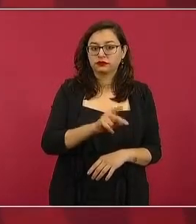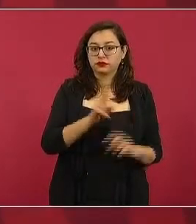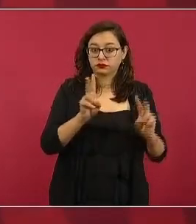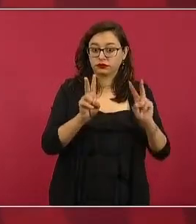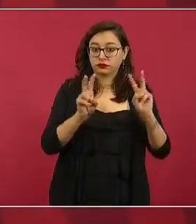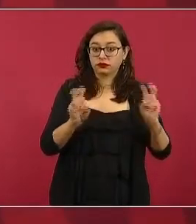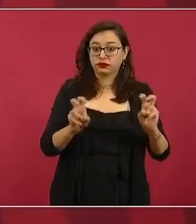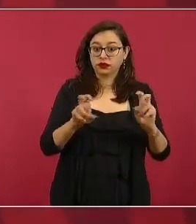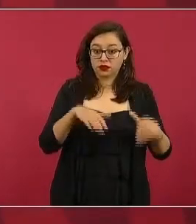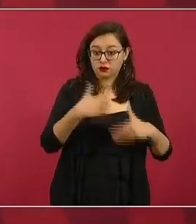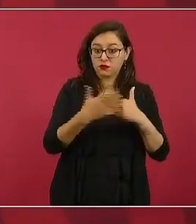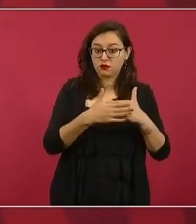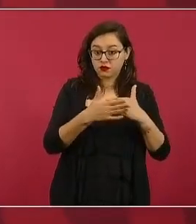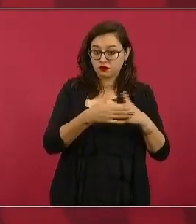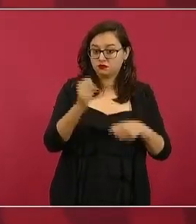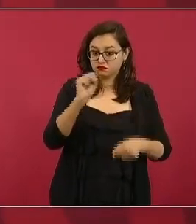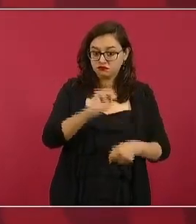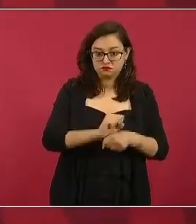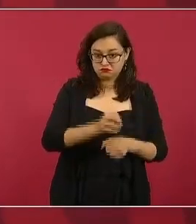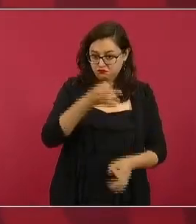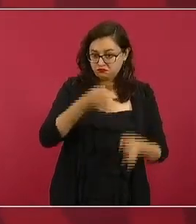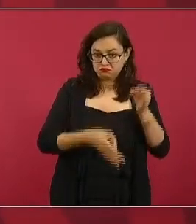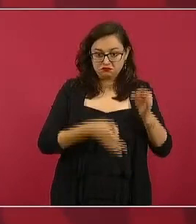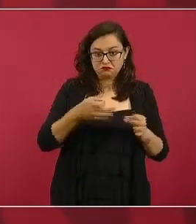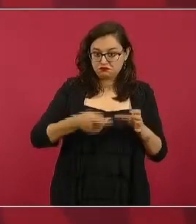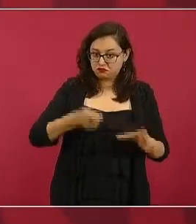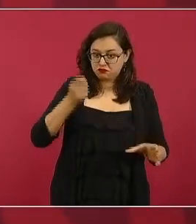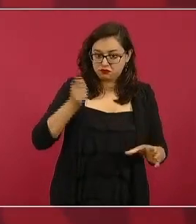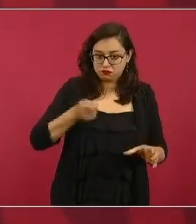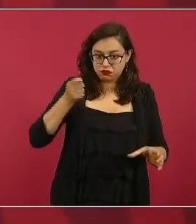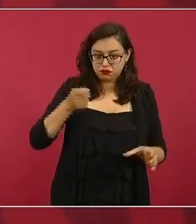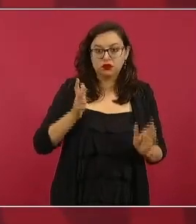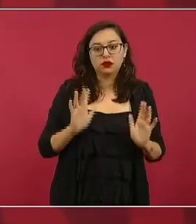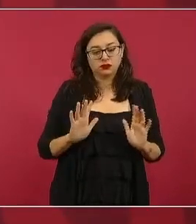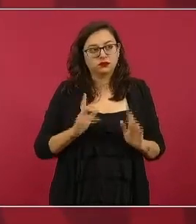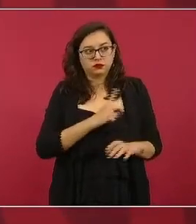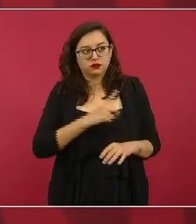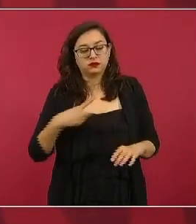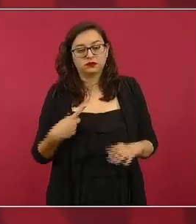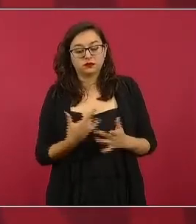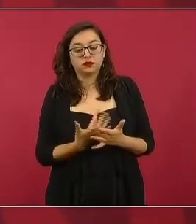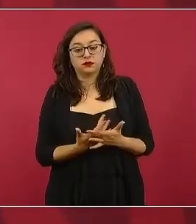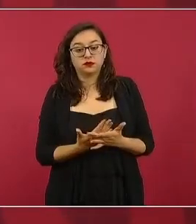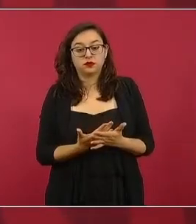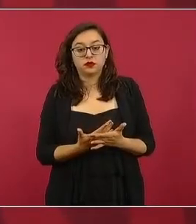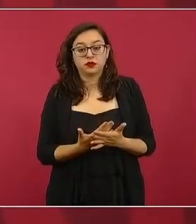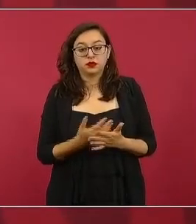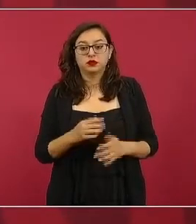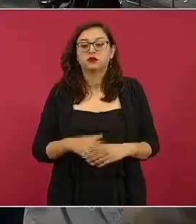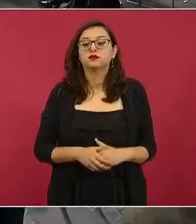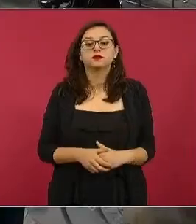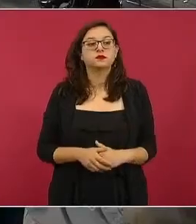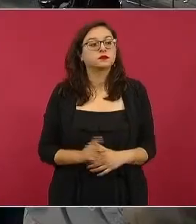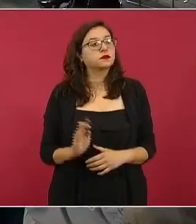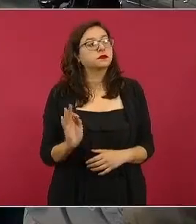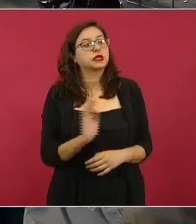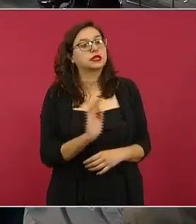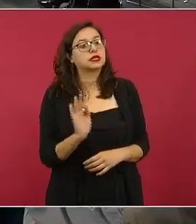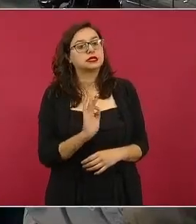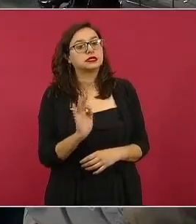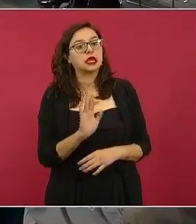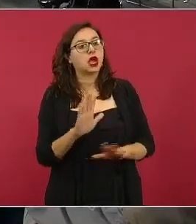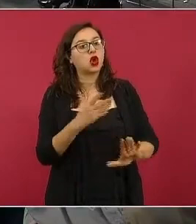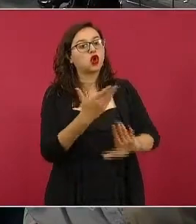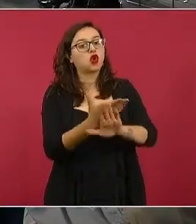caso la semana próxima entonces vamos a esperarnos en caso de que bueno pues se resuelva en contra de la